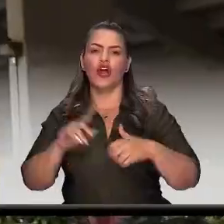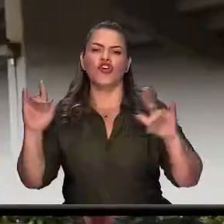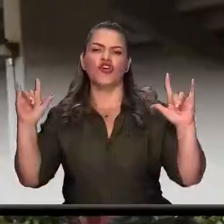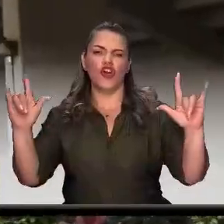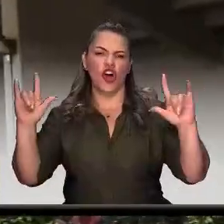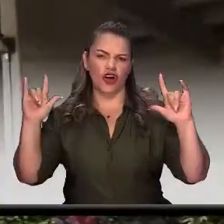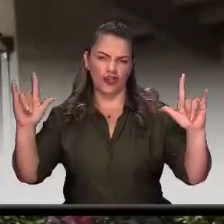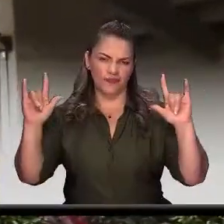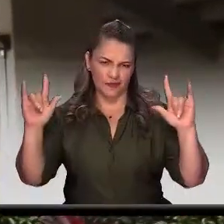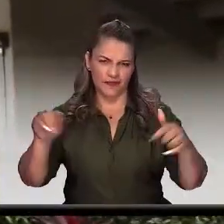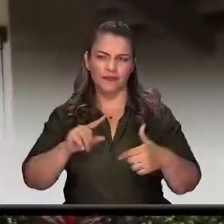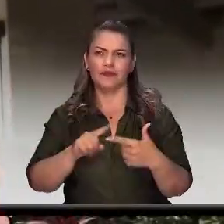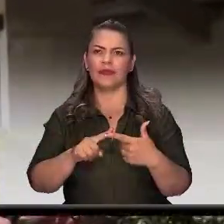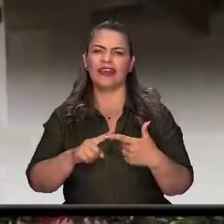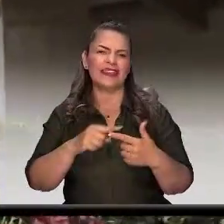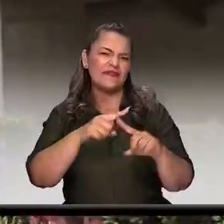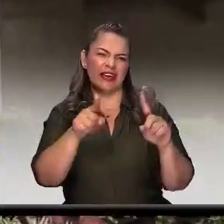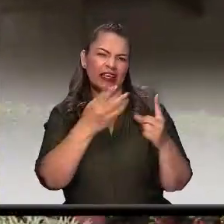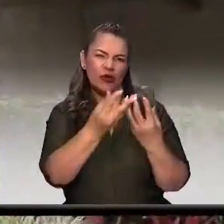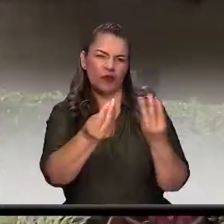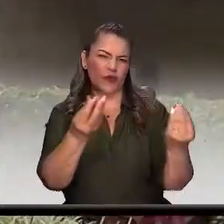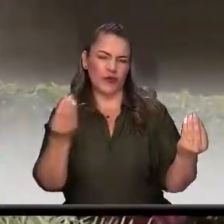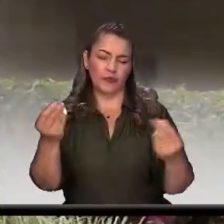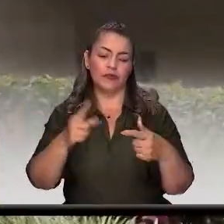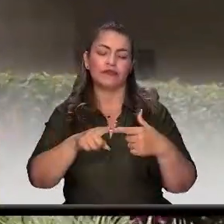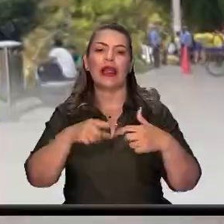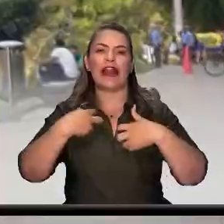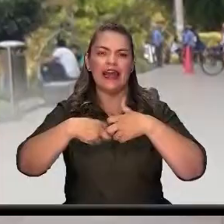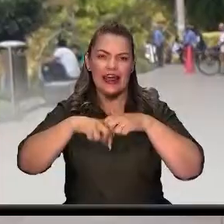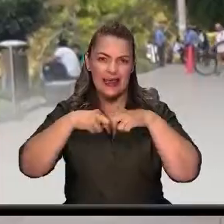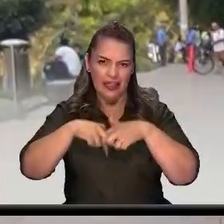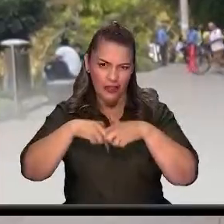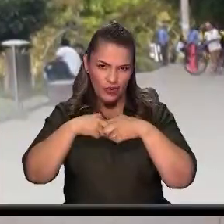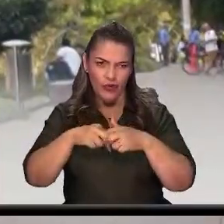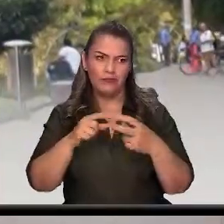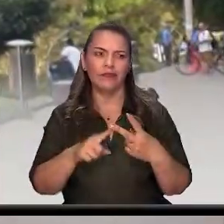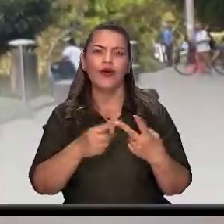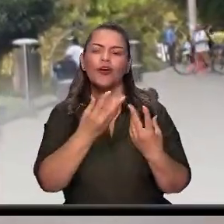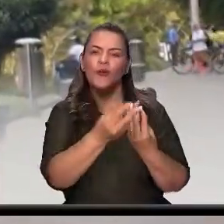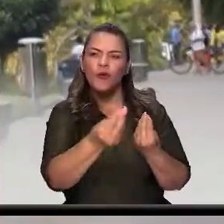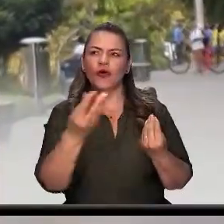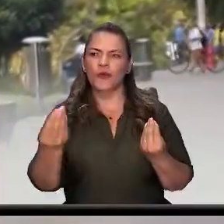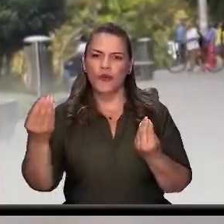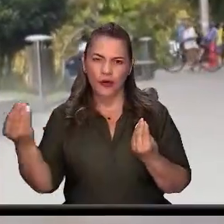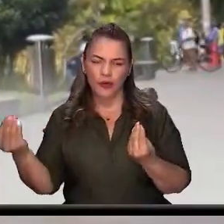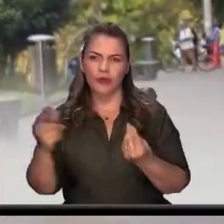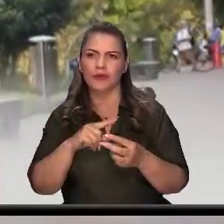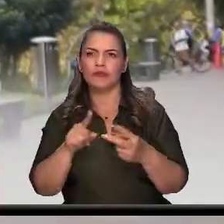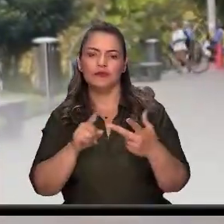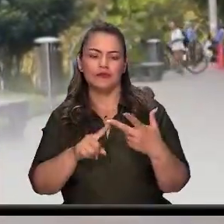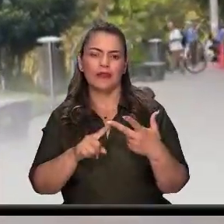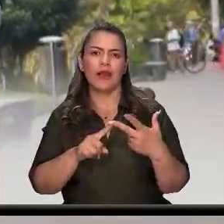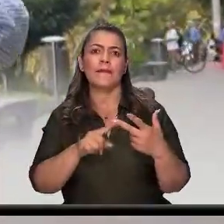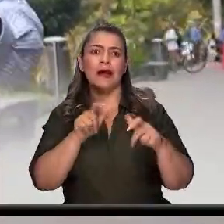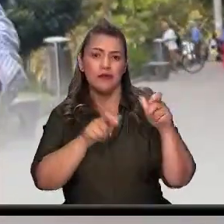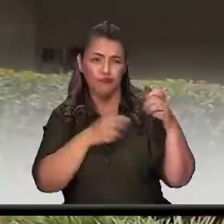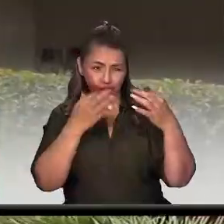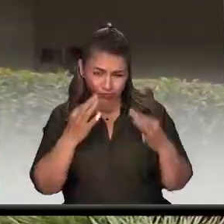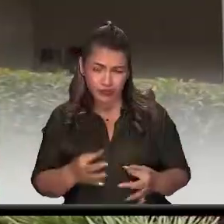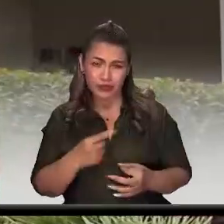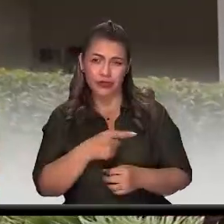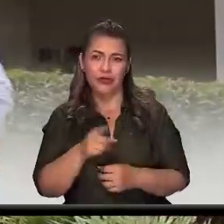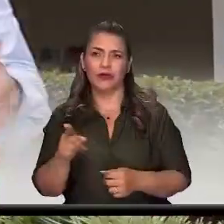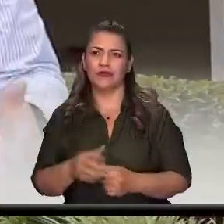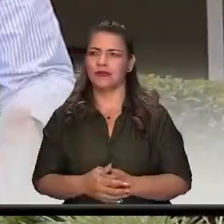Pelado, La Toma, hubo reggaetón, con Nat, con Yandar y Justin, itagüiseños. Fue una locura.